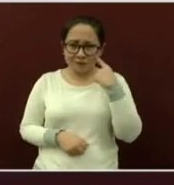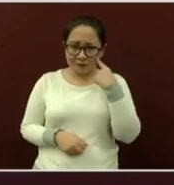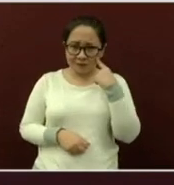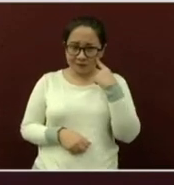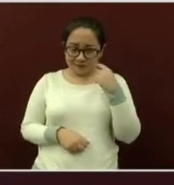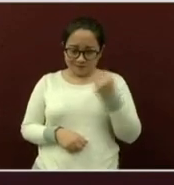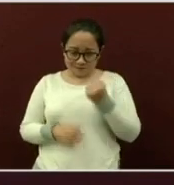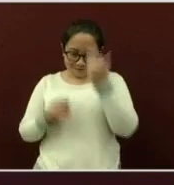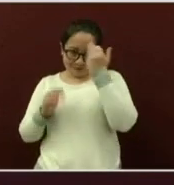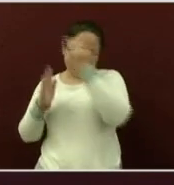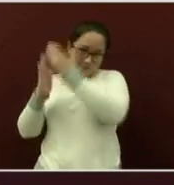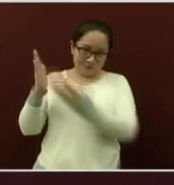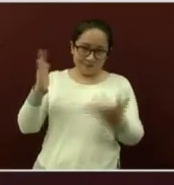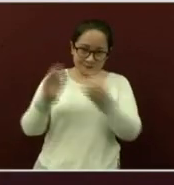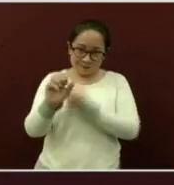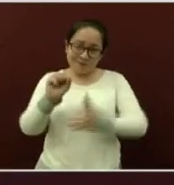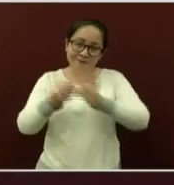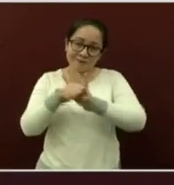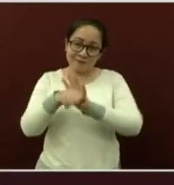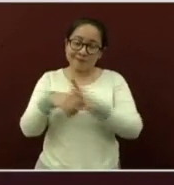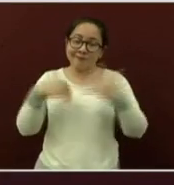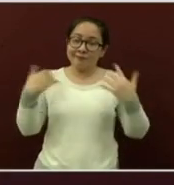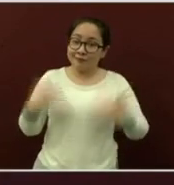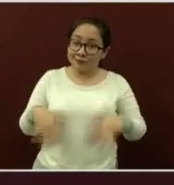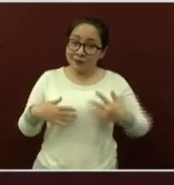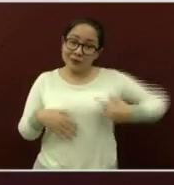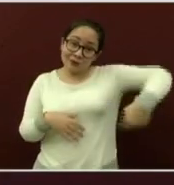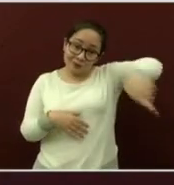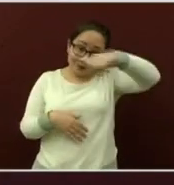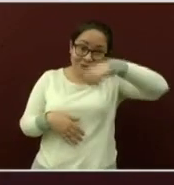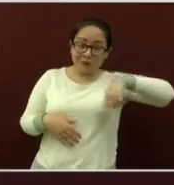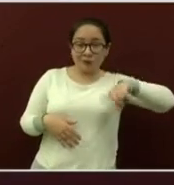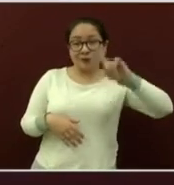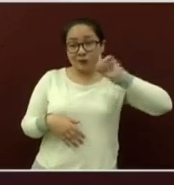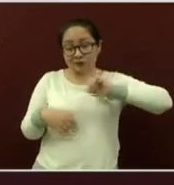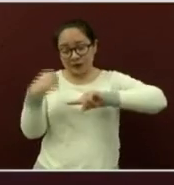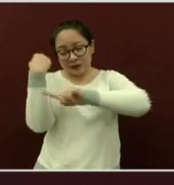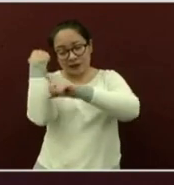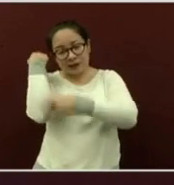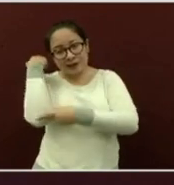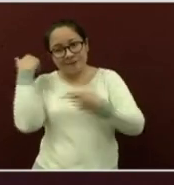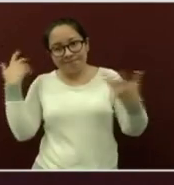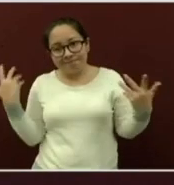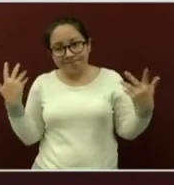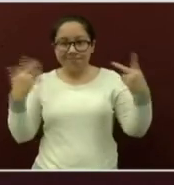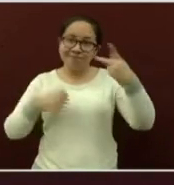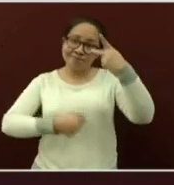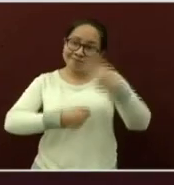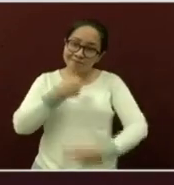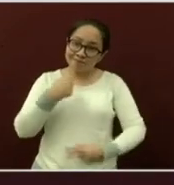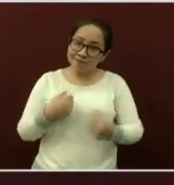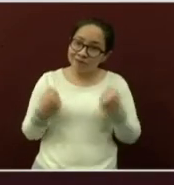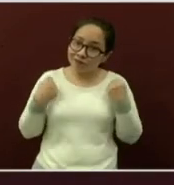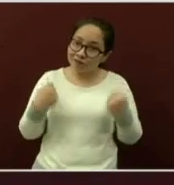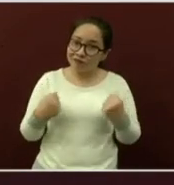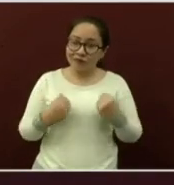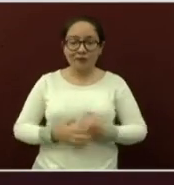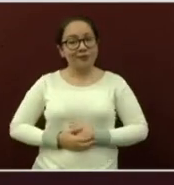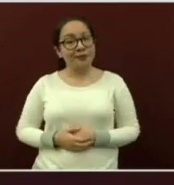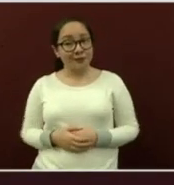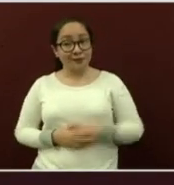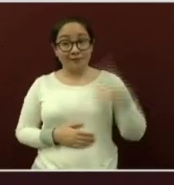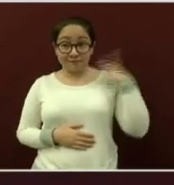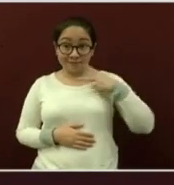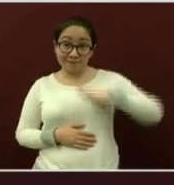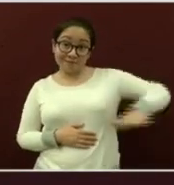esta pandemia precisamente ustedes embarazadas son las que están en mayor peligro queridísima